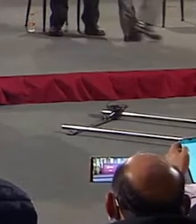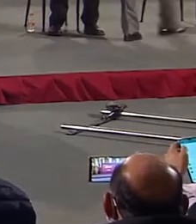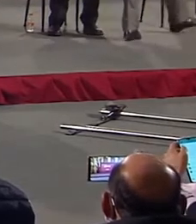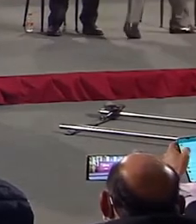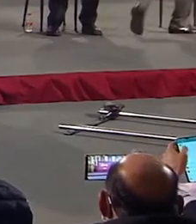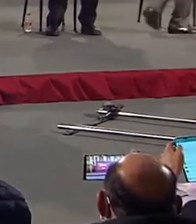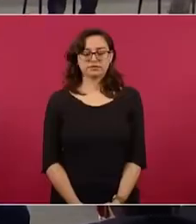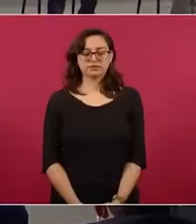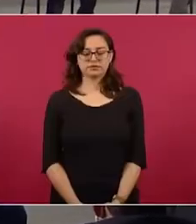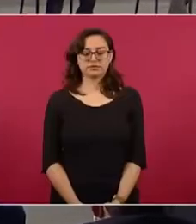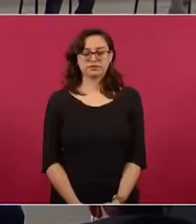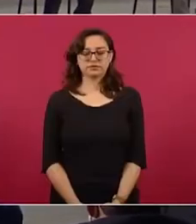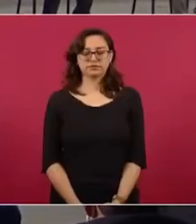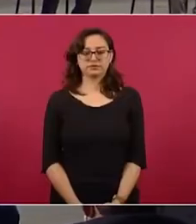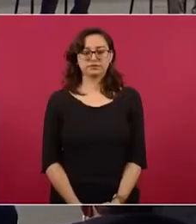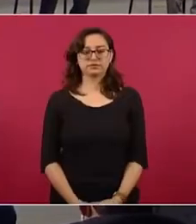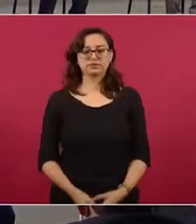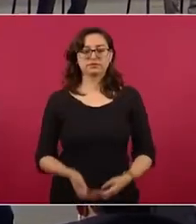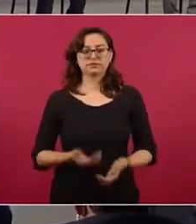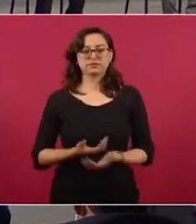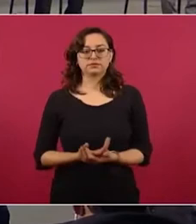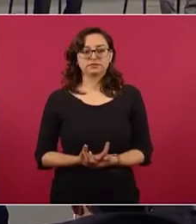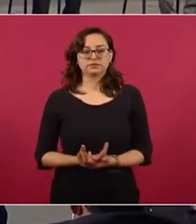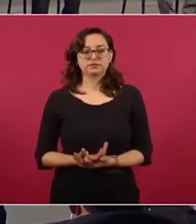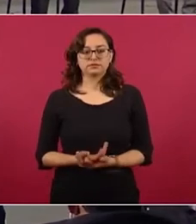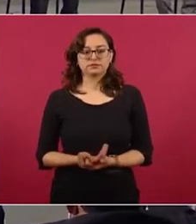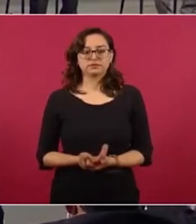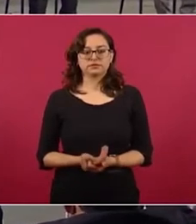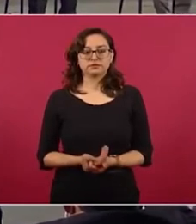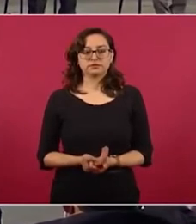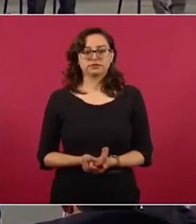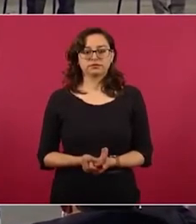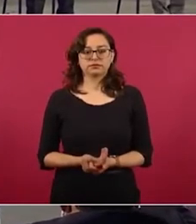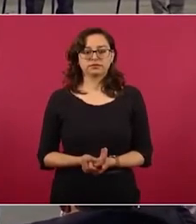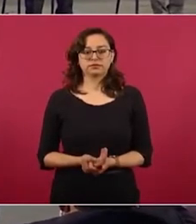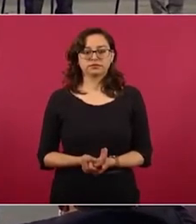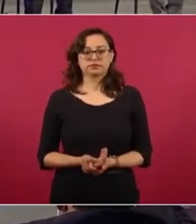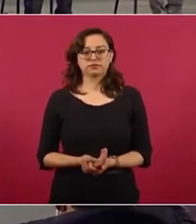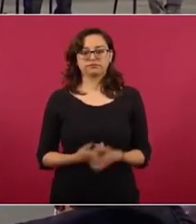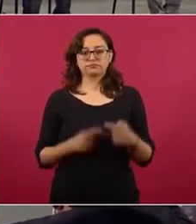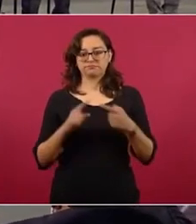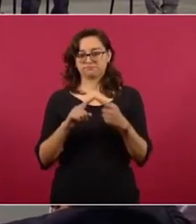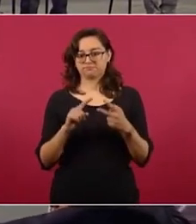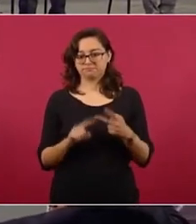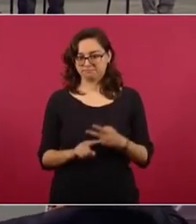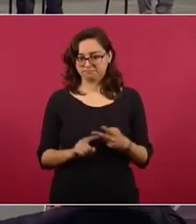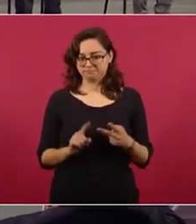Bueno dos Comentarios